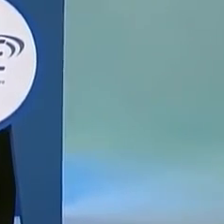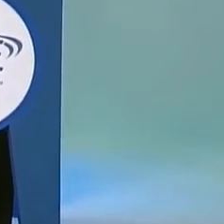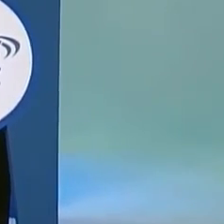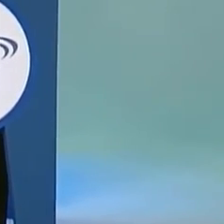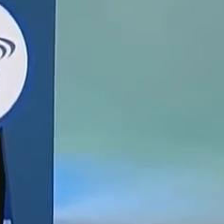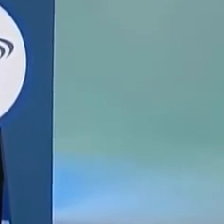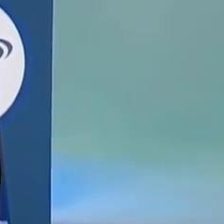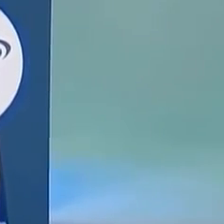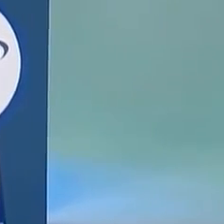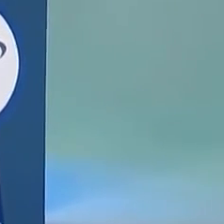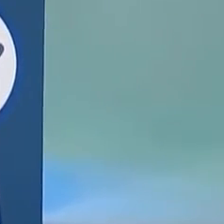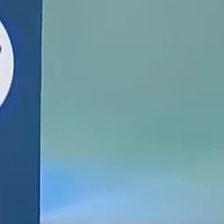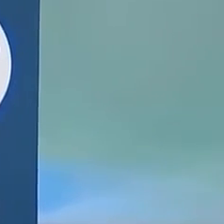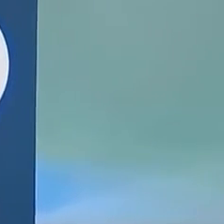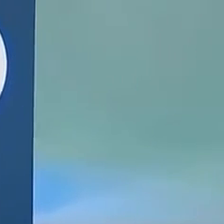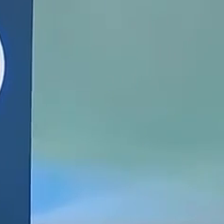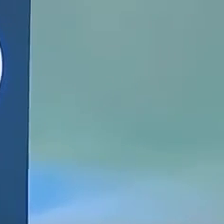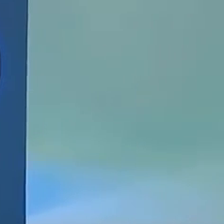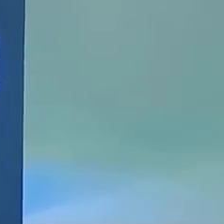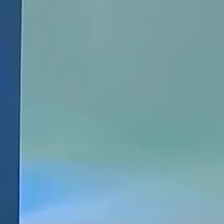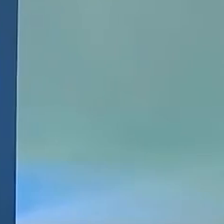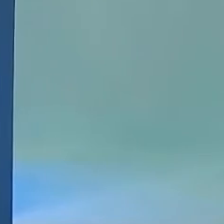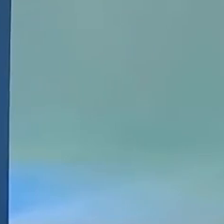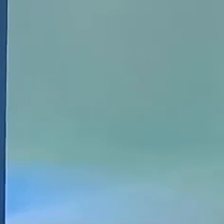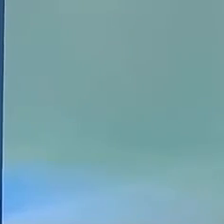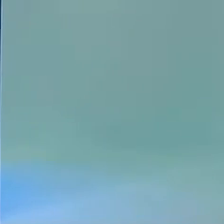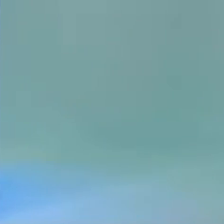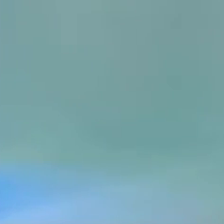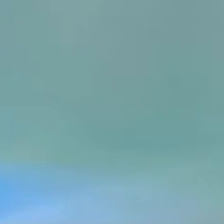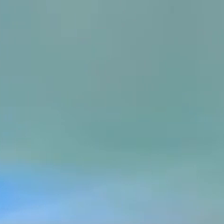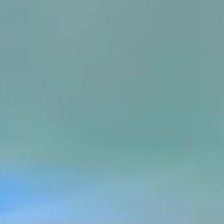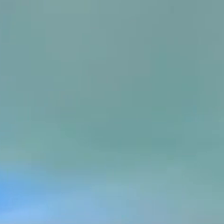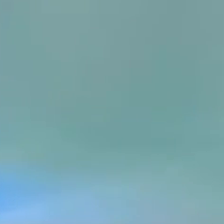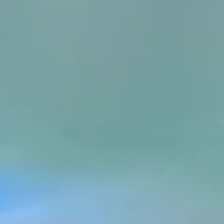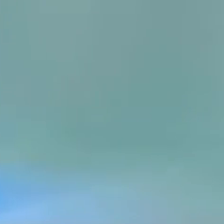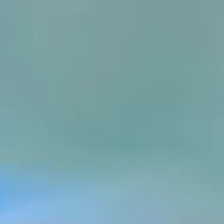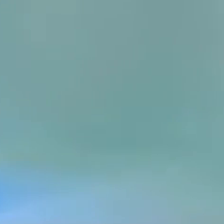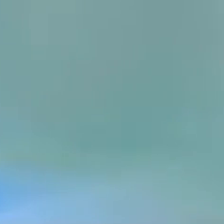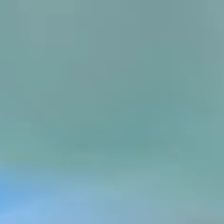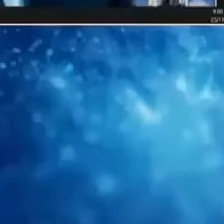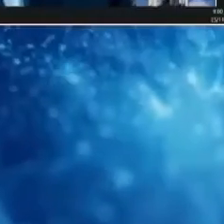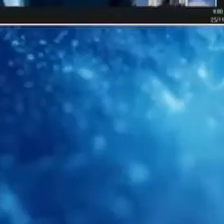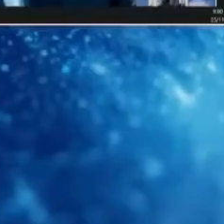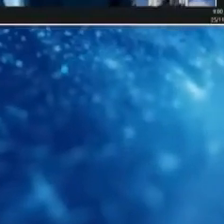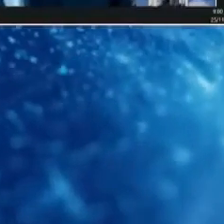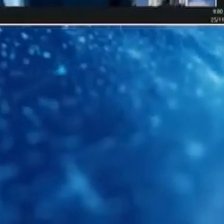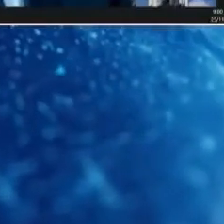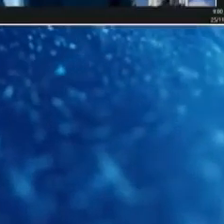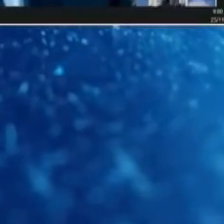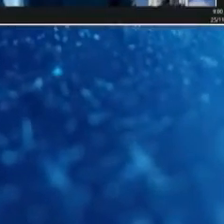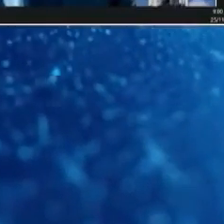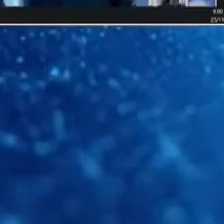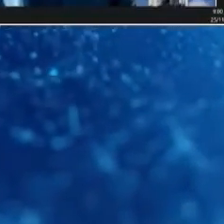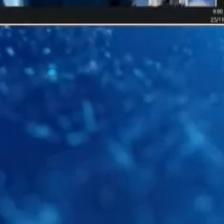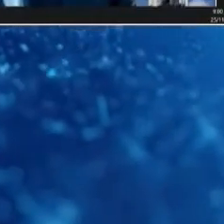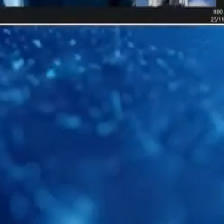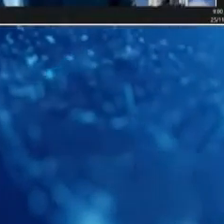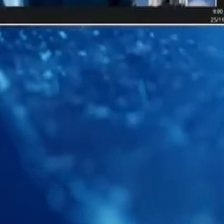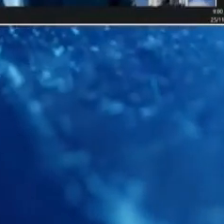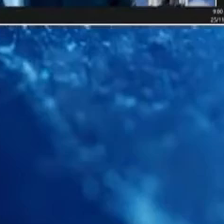León. Recibimos a Mario Maniewicz, director del sector de radiocomunicaciones de la Unión Internacional de Telecomunicaciones.